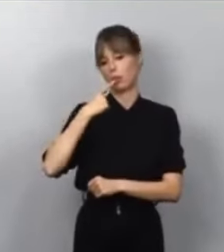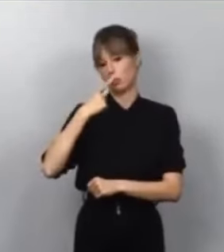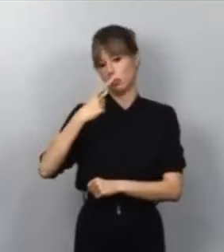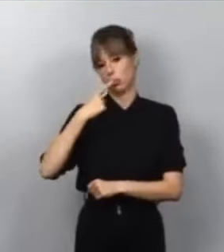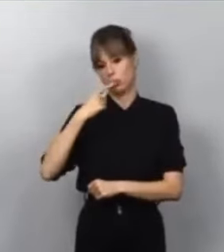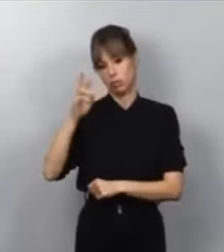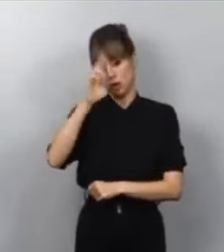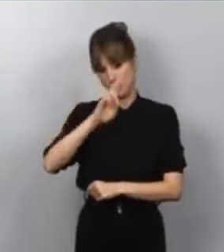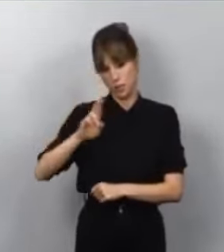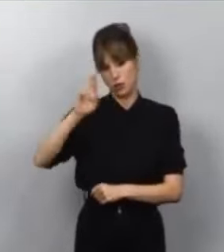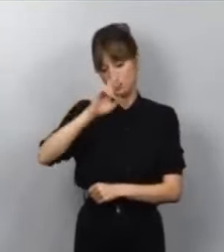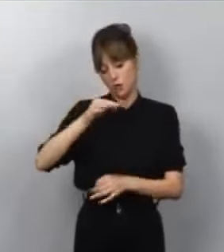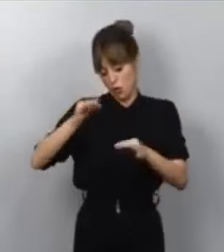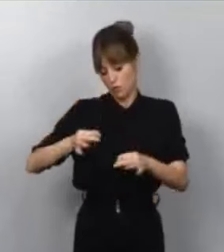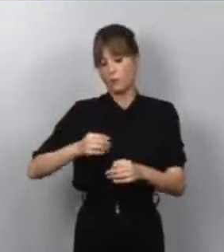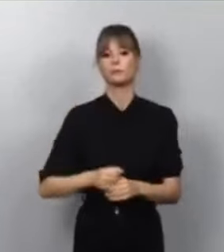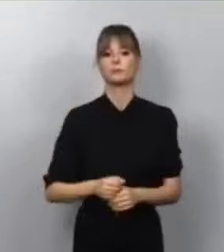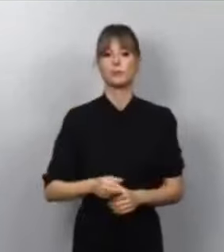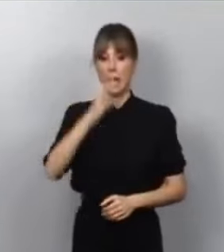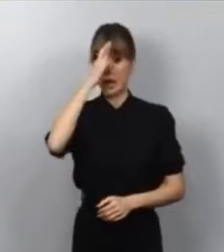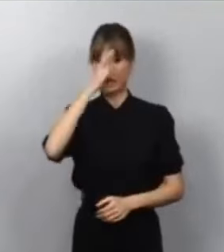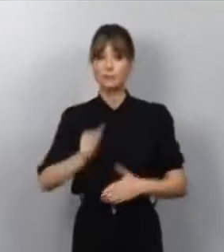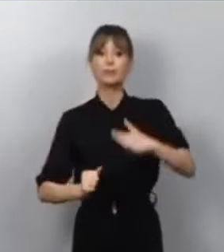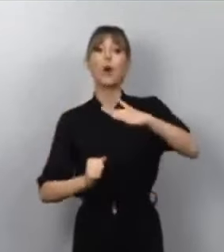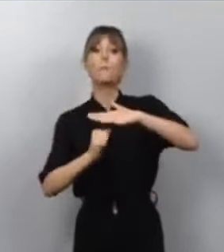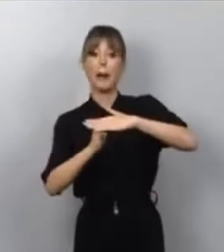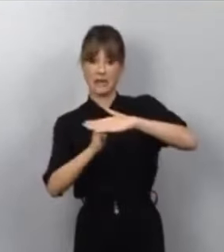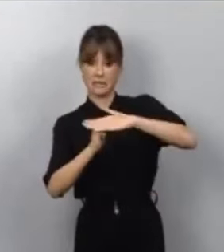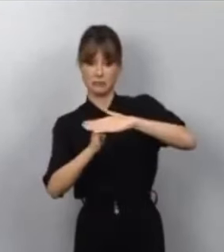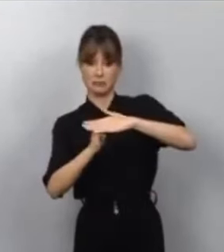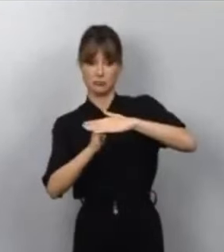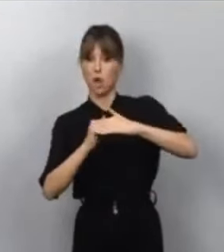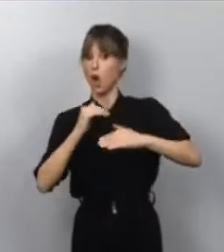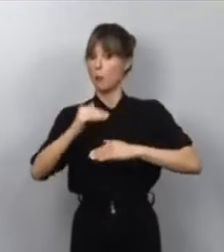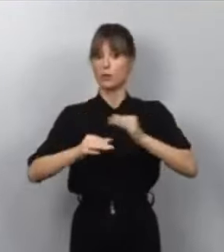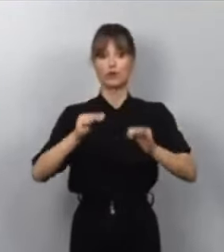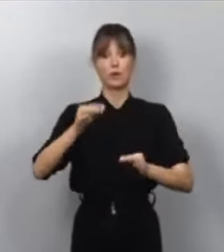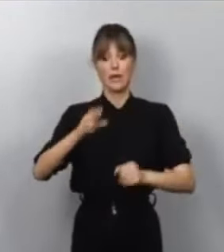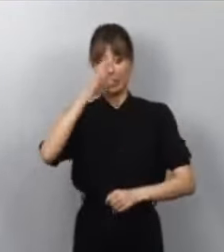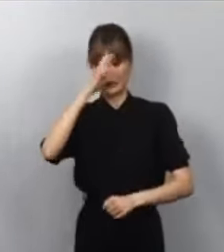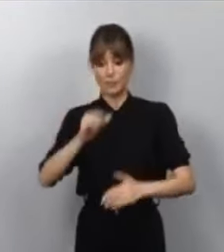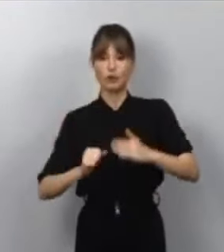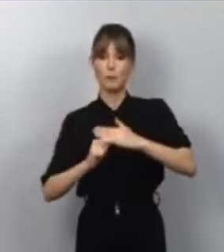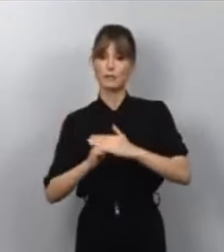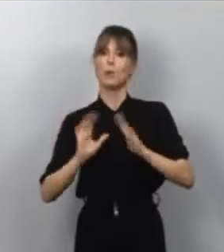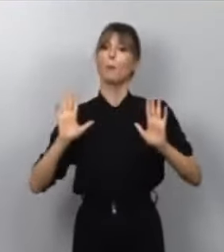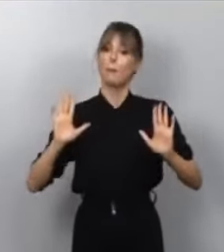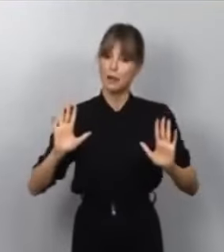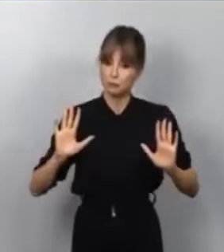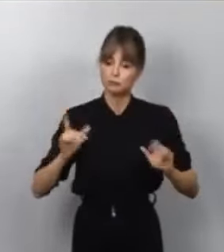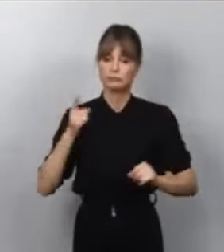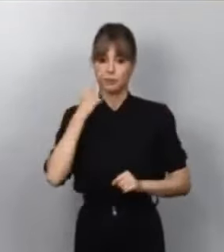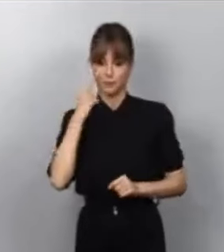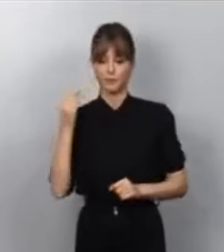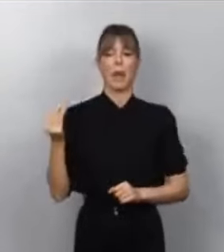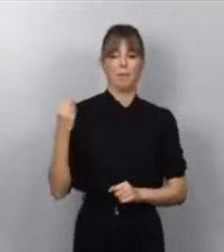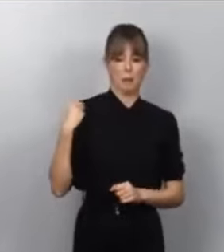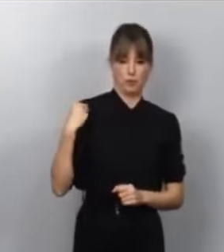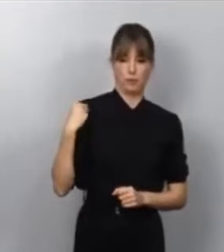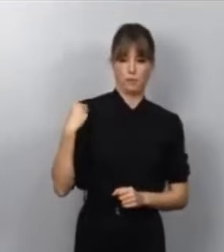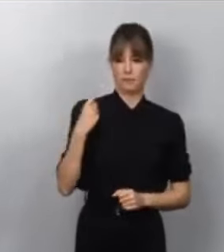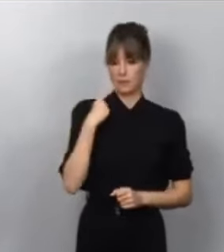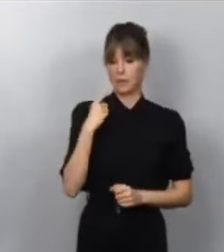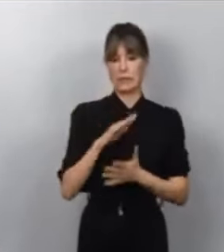desde esta mesa y se lo vuelvo a confirmar, máximo respeto a todos los procedimientos judiciales. Pero fíjese, usted me hablaba sobre